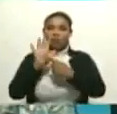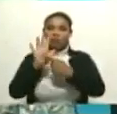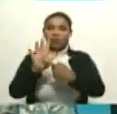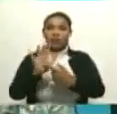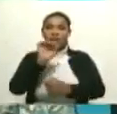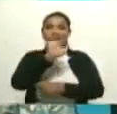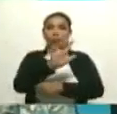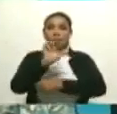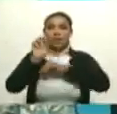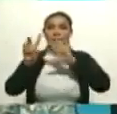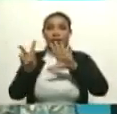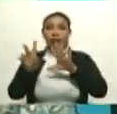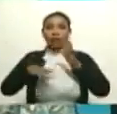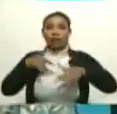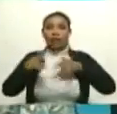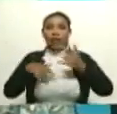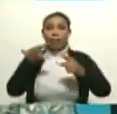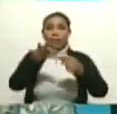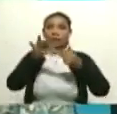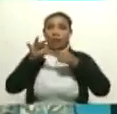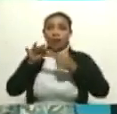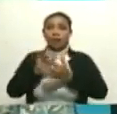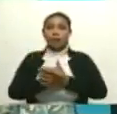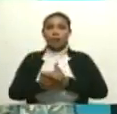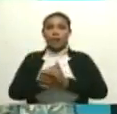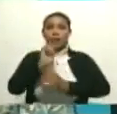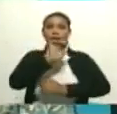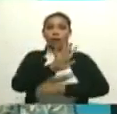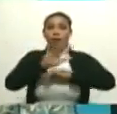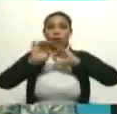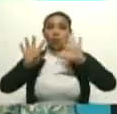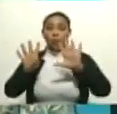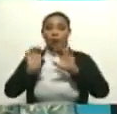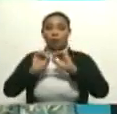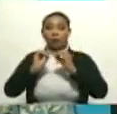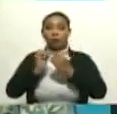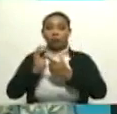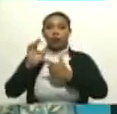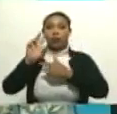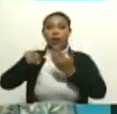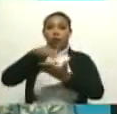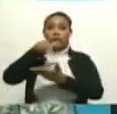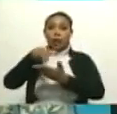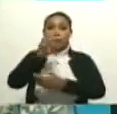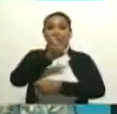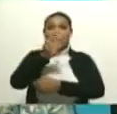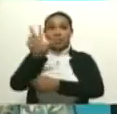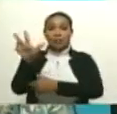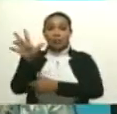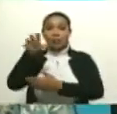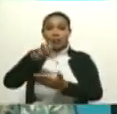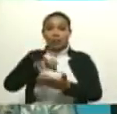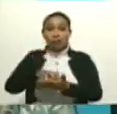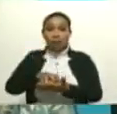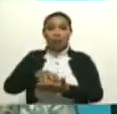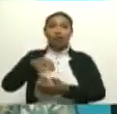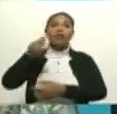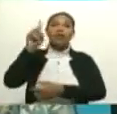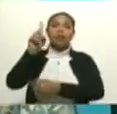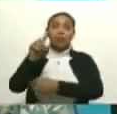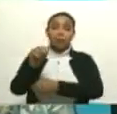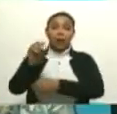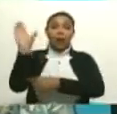eventos especiales, 59 salas a nivel nacional, 23 estados del país más el distrito capital, 69